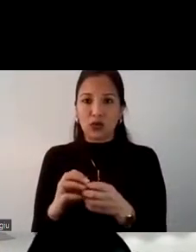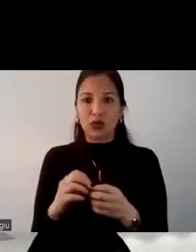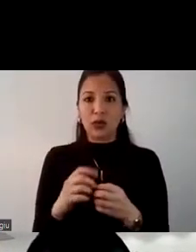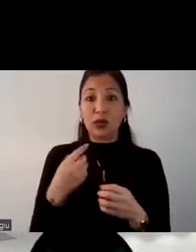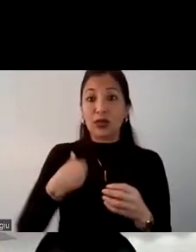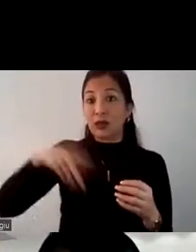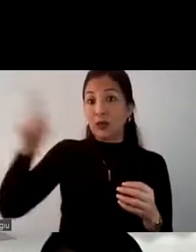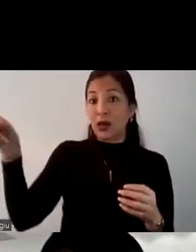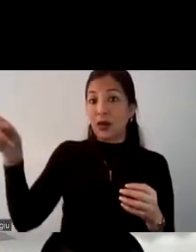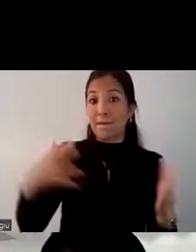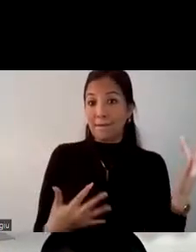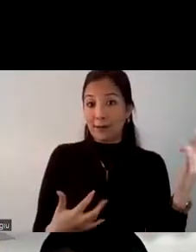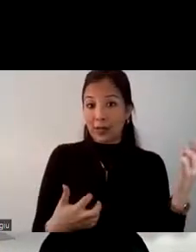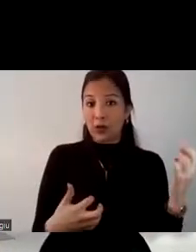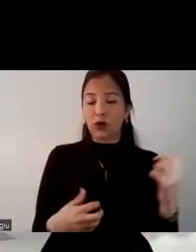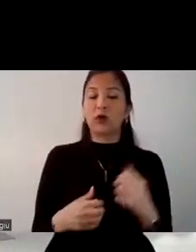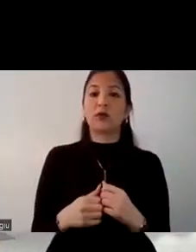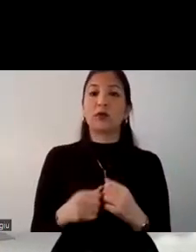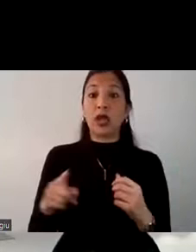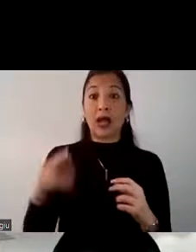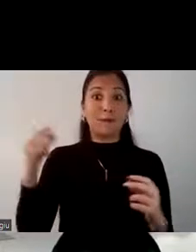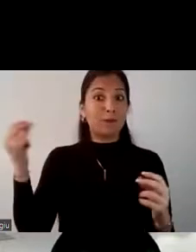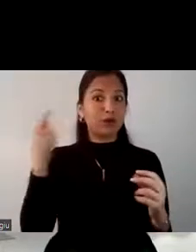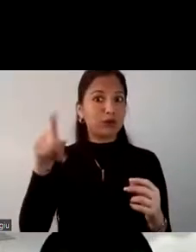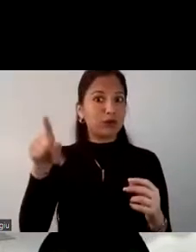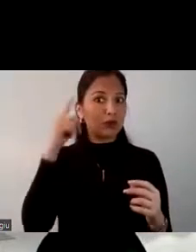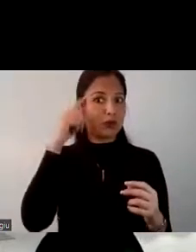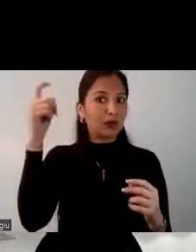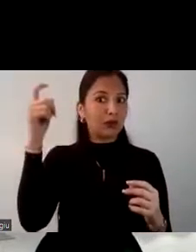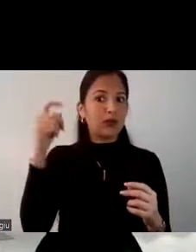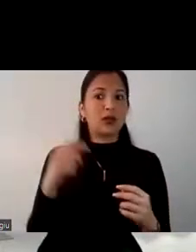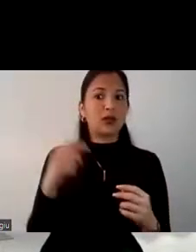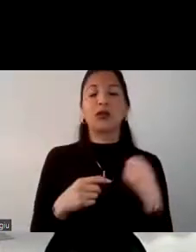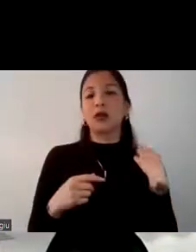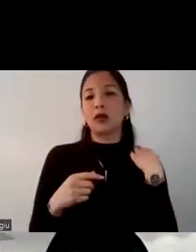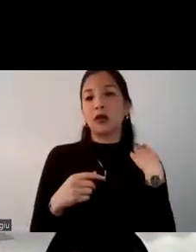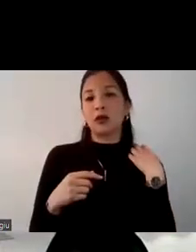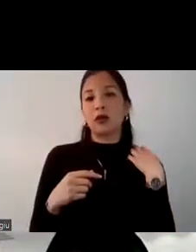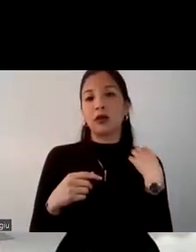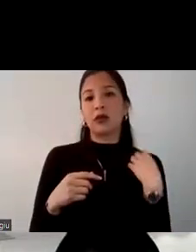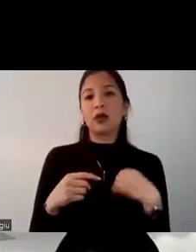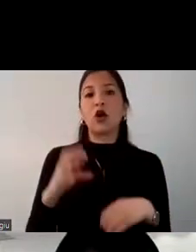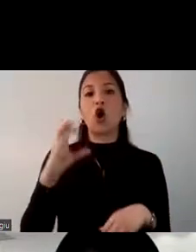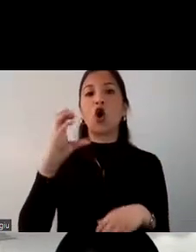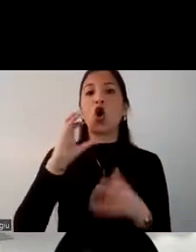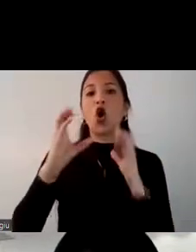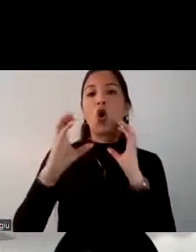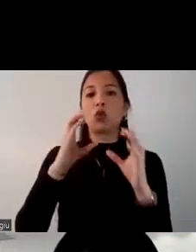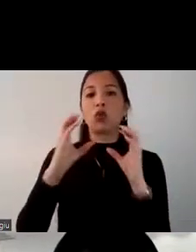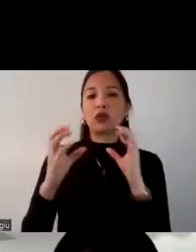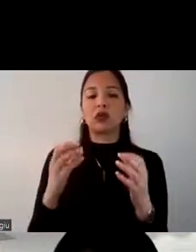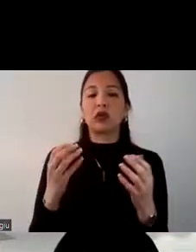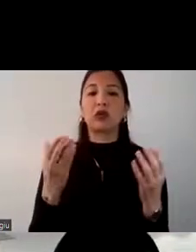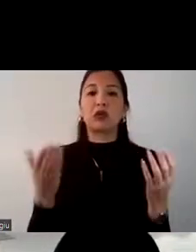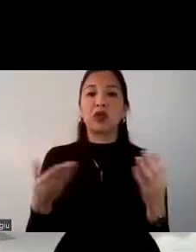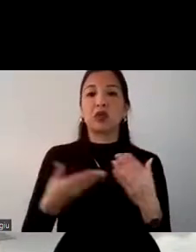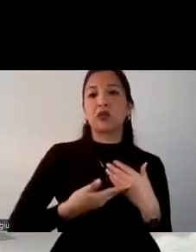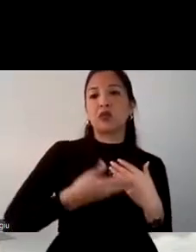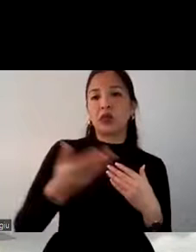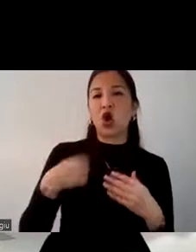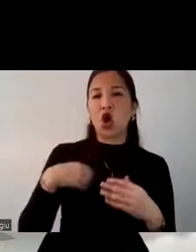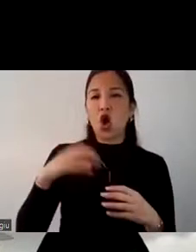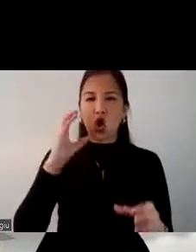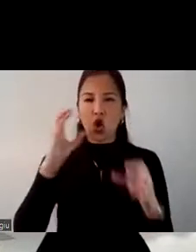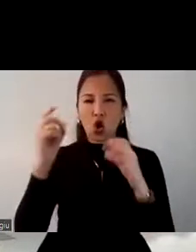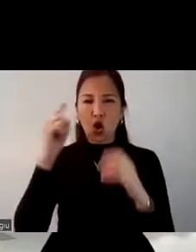México. Y acá tenemos que ponernos las pilas con lo que son las actividades comunicacionales, porque debemos dar a conocer que